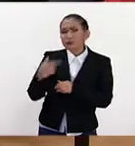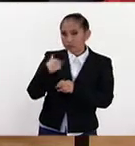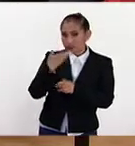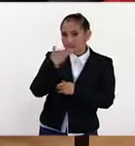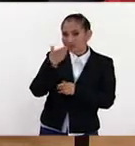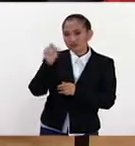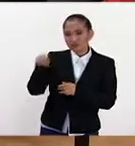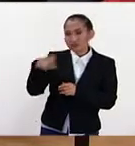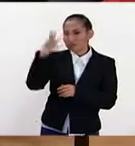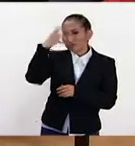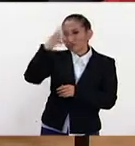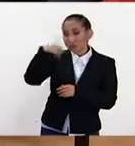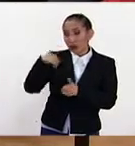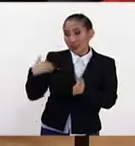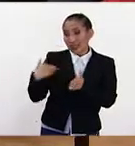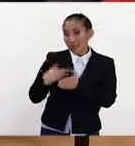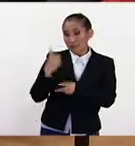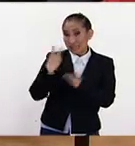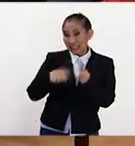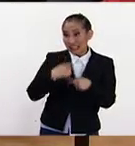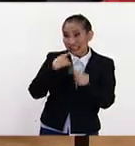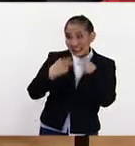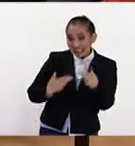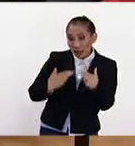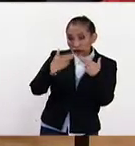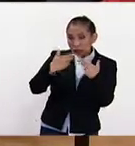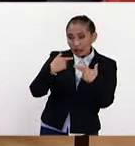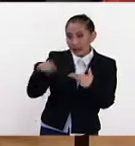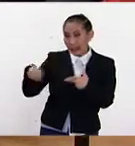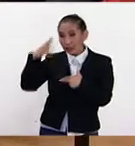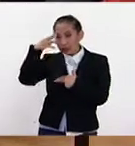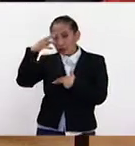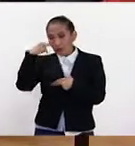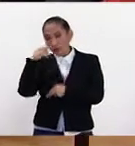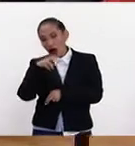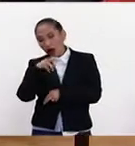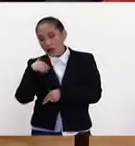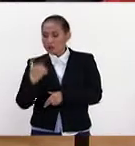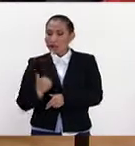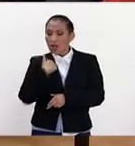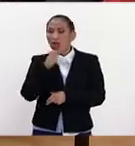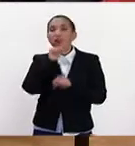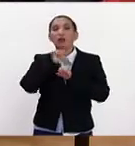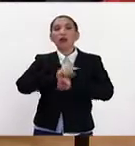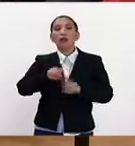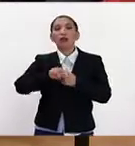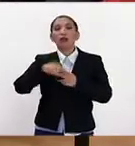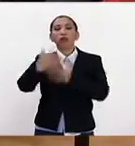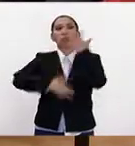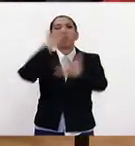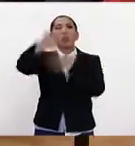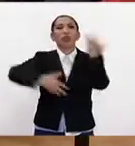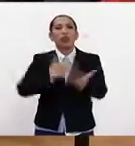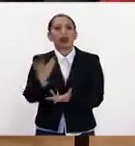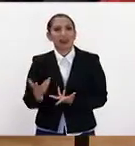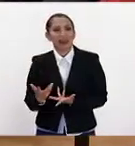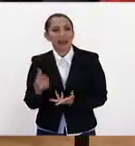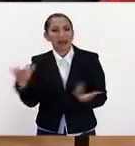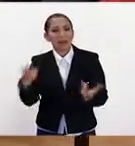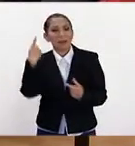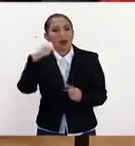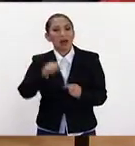habitual que Donald Trump, al acercarse a este tipo de negociaciones tan complejas, él empiece a utilizar este tipo de